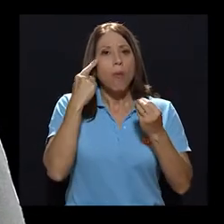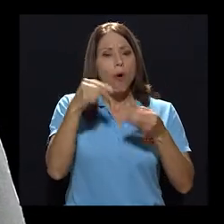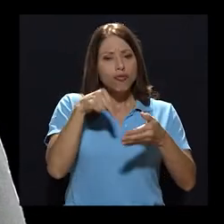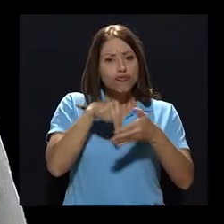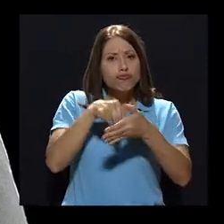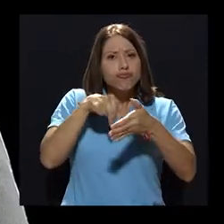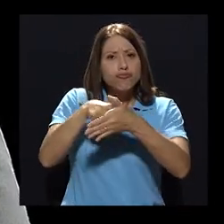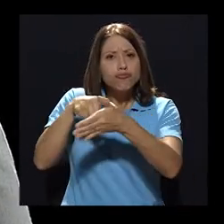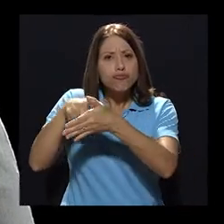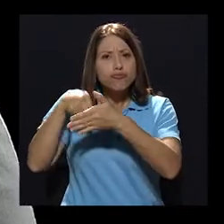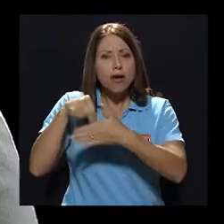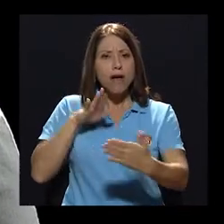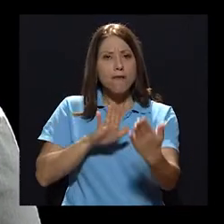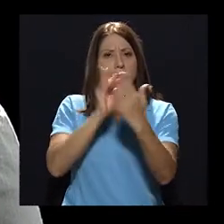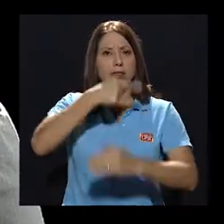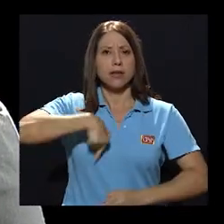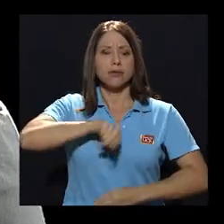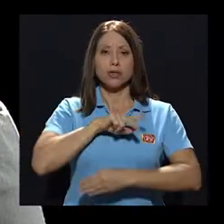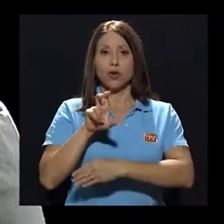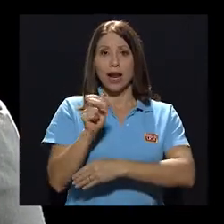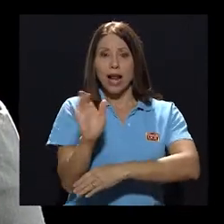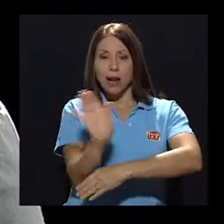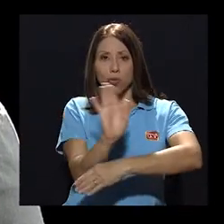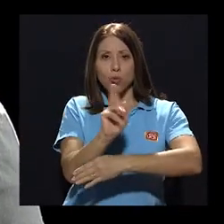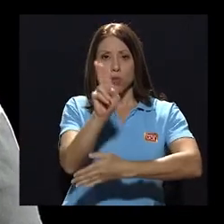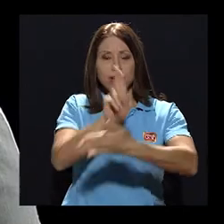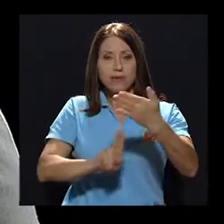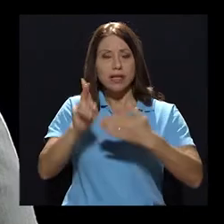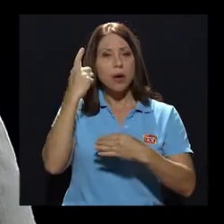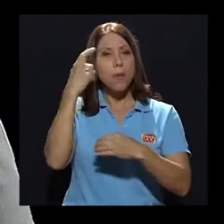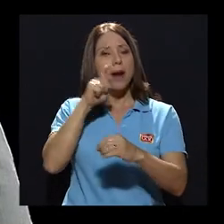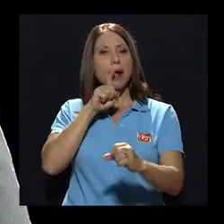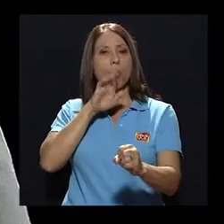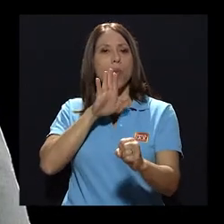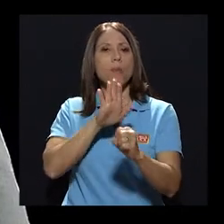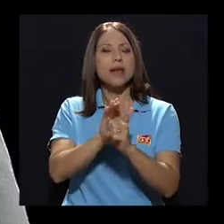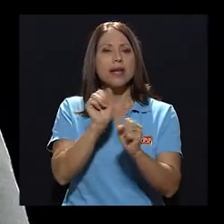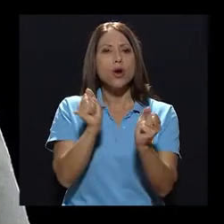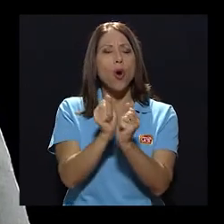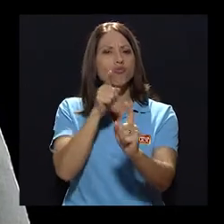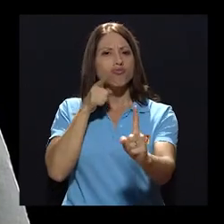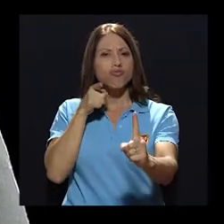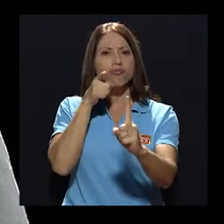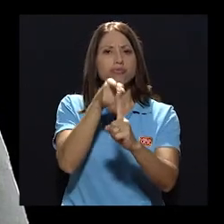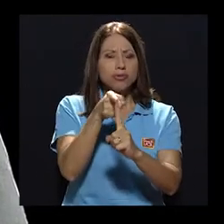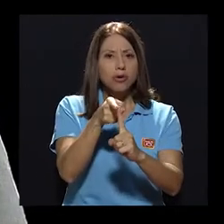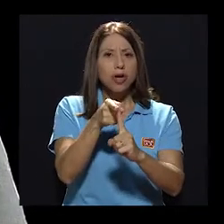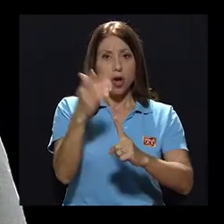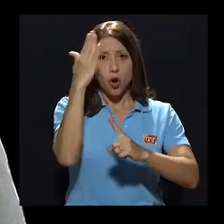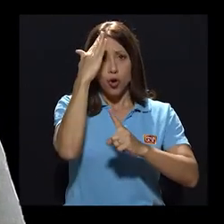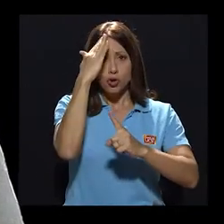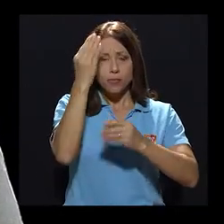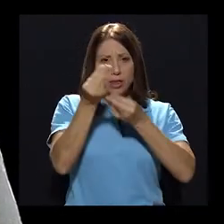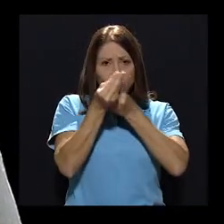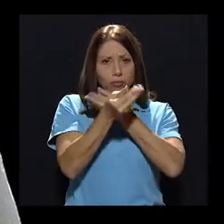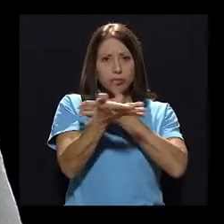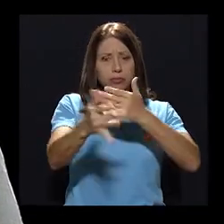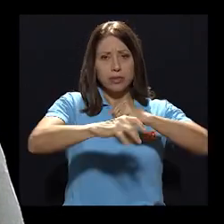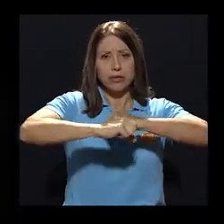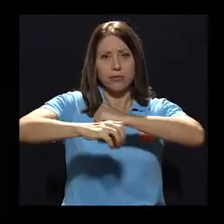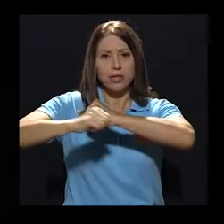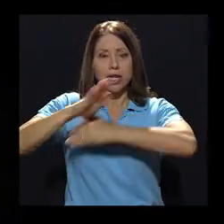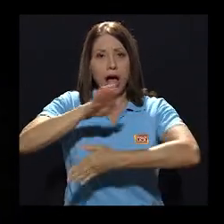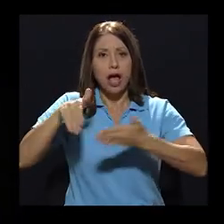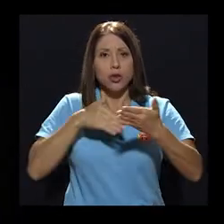enfrenta nuestro canal universitario para poder cumplir con la misión de difundir conocimiento a todos los sectores de la